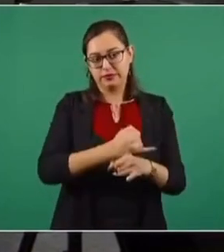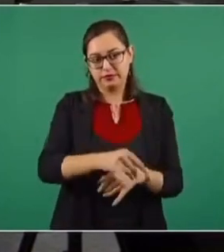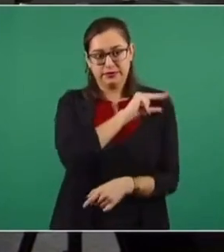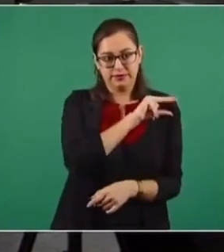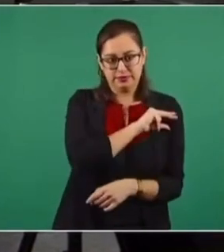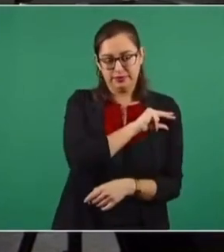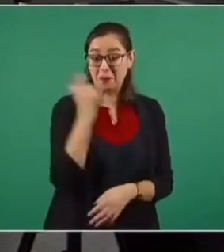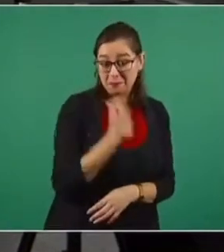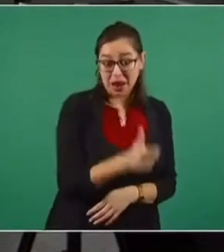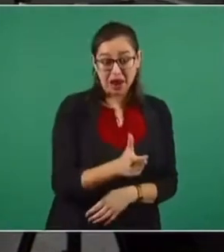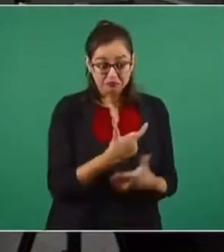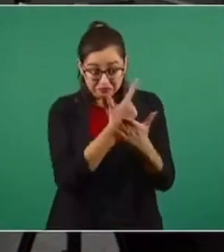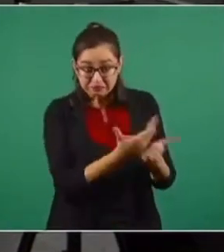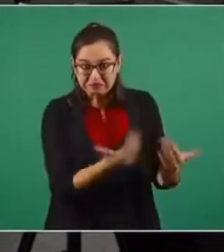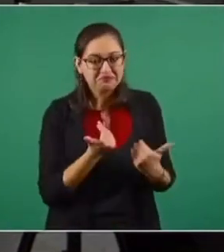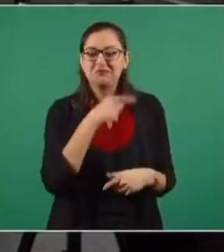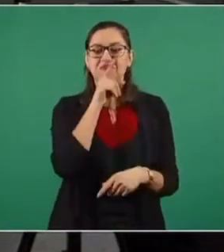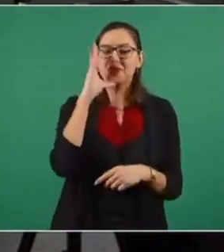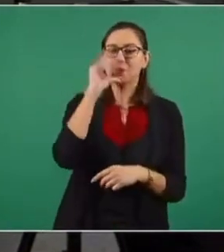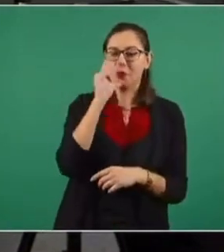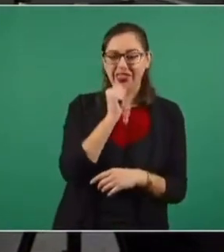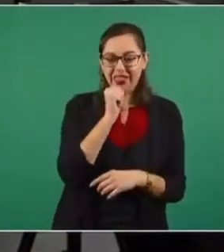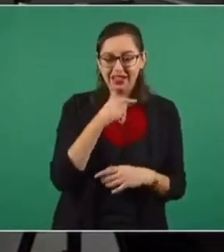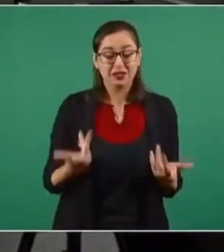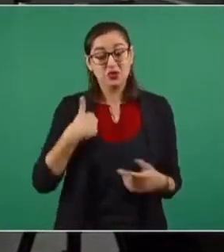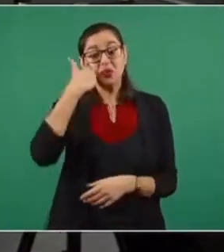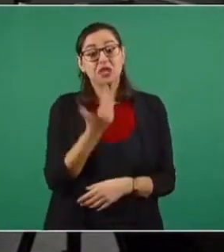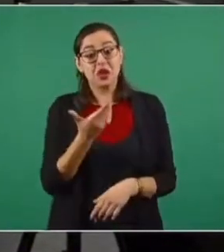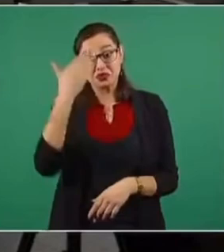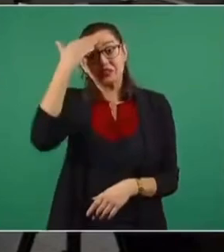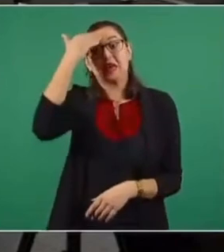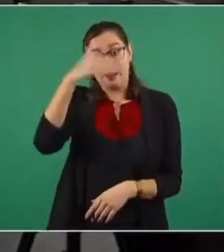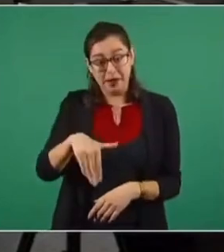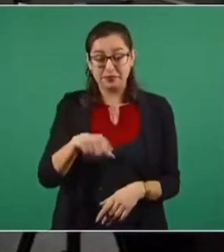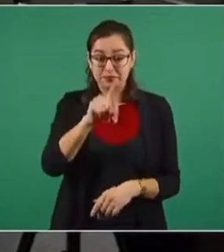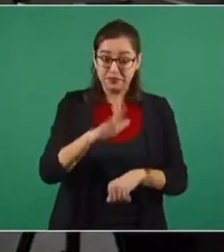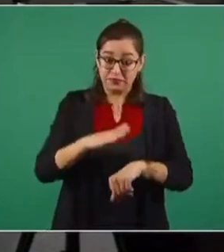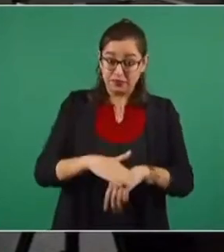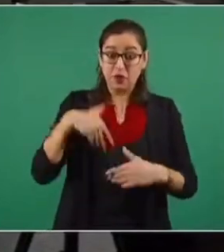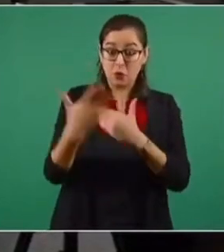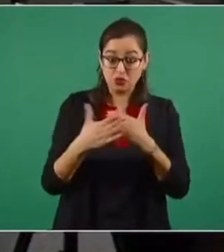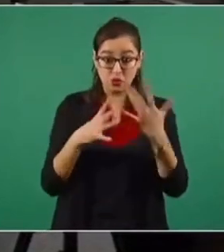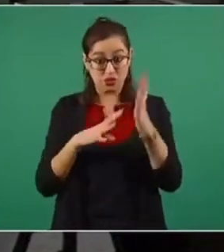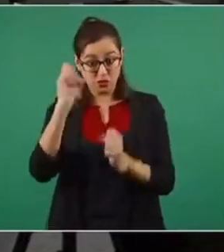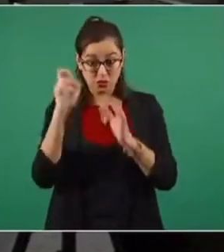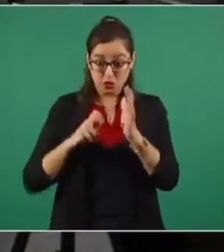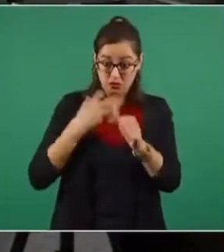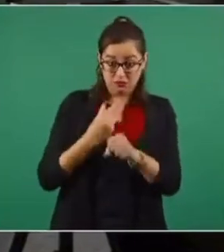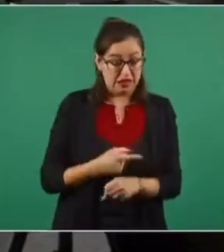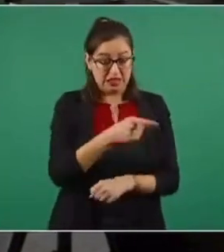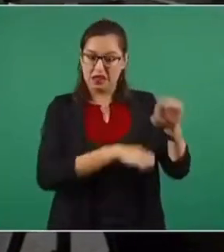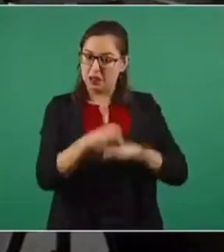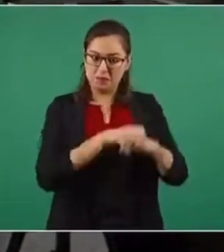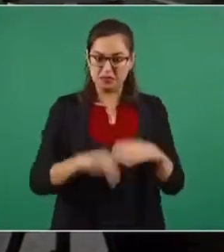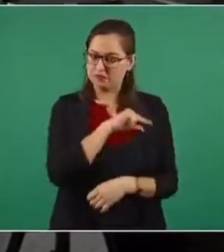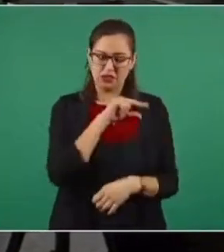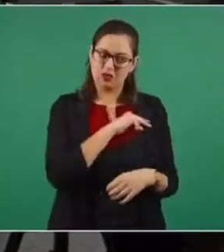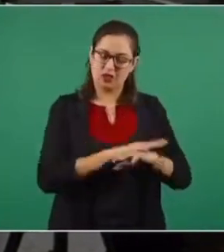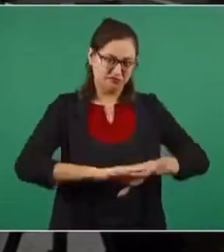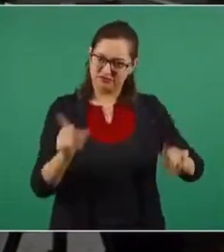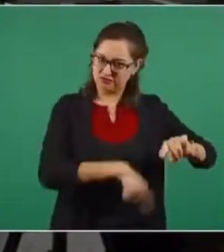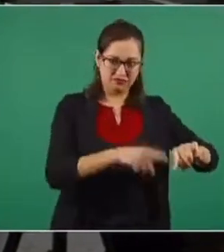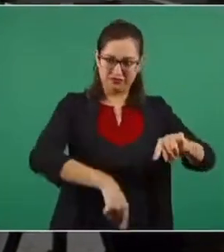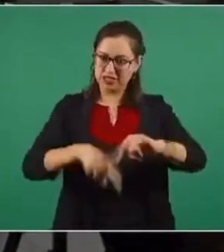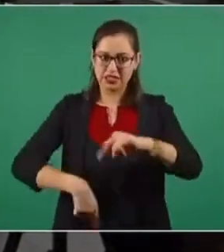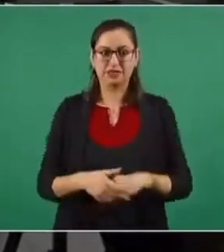tiene un equivalente que es PMI. Yo quiero saber si en su propuesta que usted ha anunciado para el nuevo sector eléctrico, que incluirá una reforma constitucional, van a erradicar estas filiales privadas de